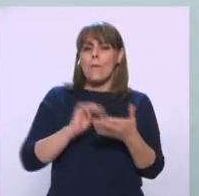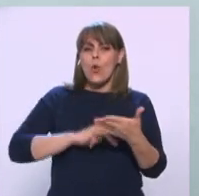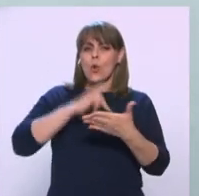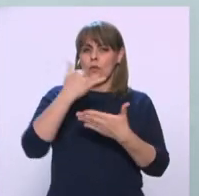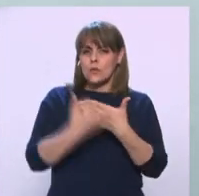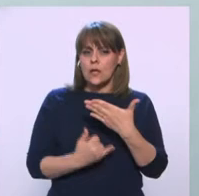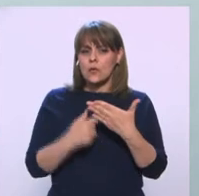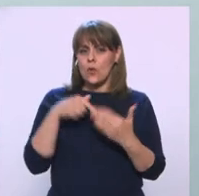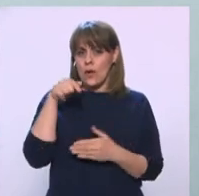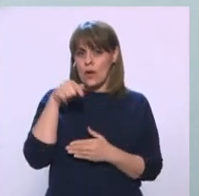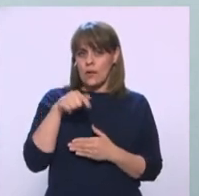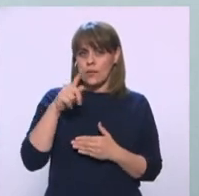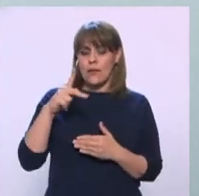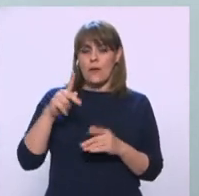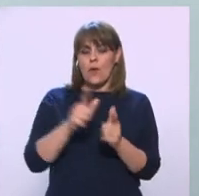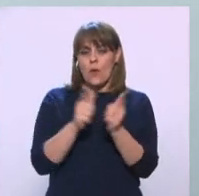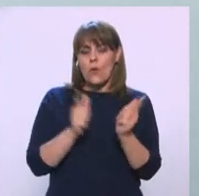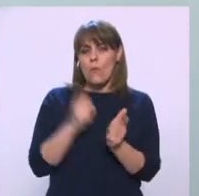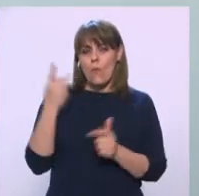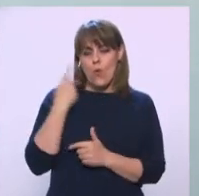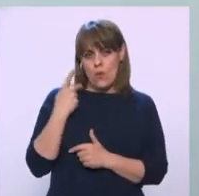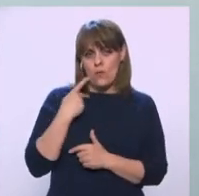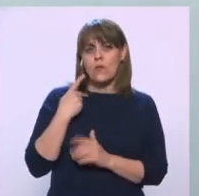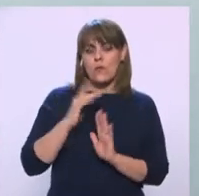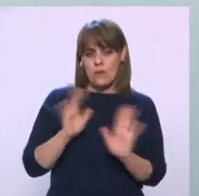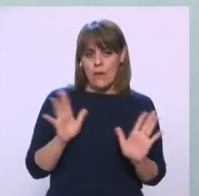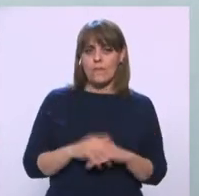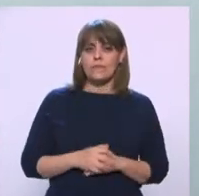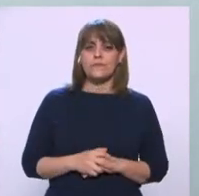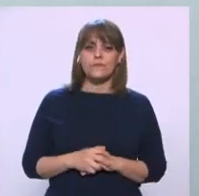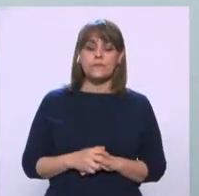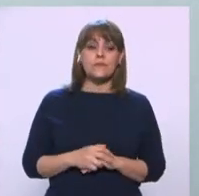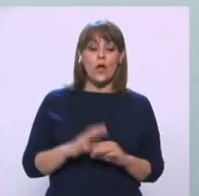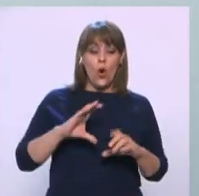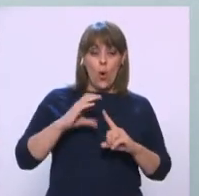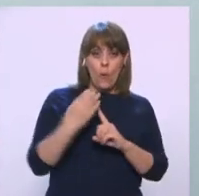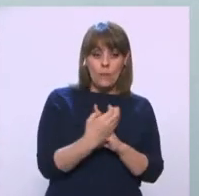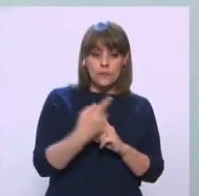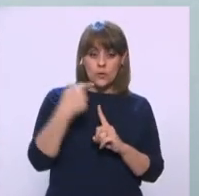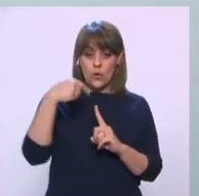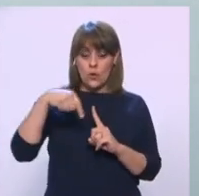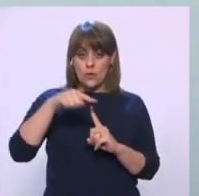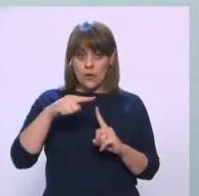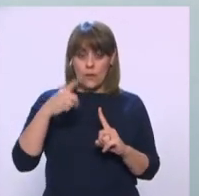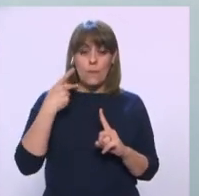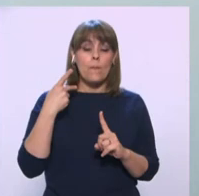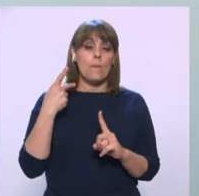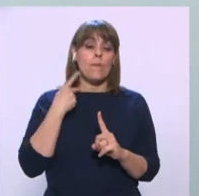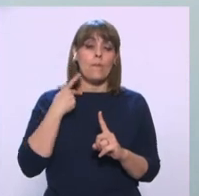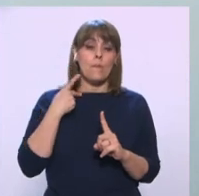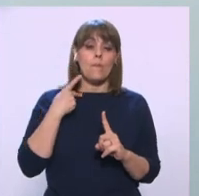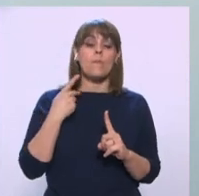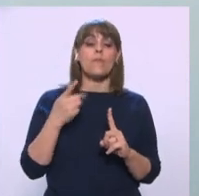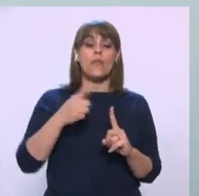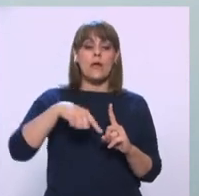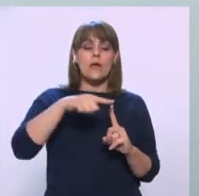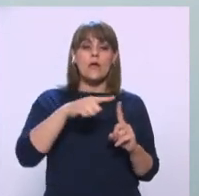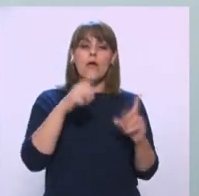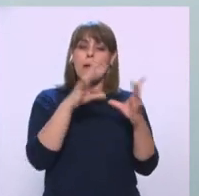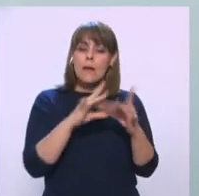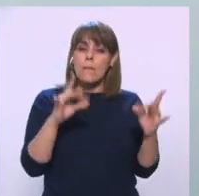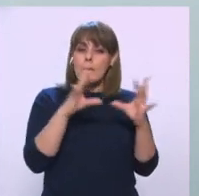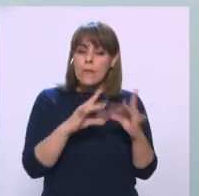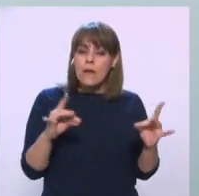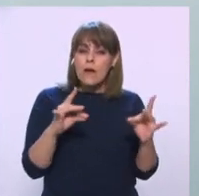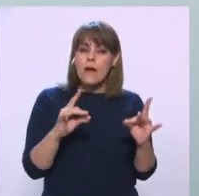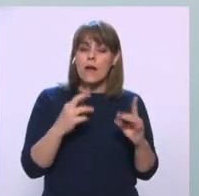político de este partido Esta Comisión de Prerrogativas y Partidos Políticos Anunció, recibió esta mañana, mejor dicho Los